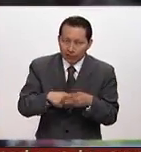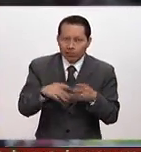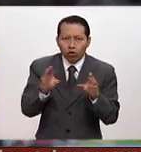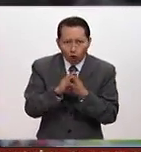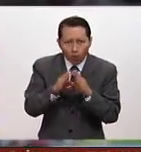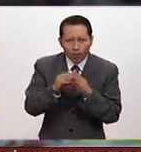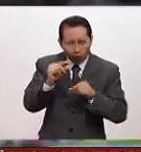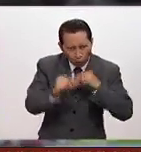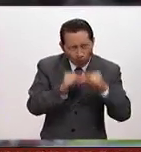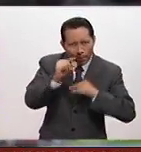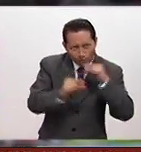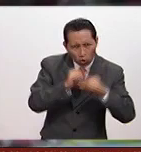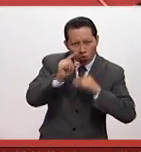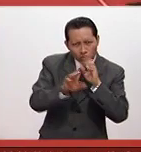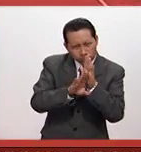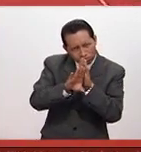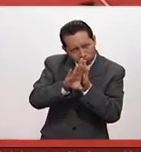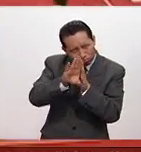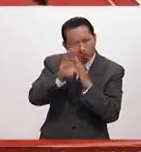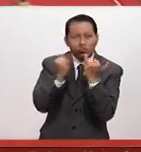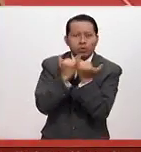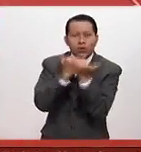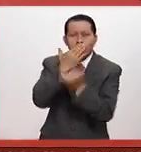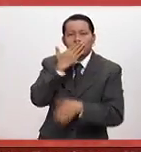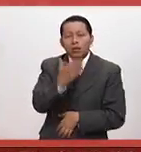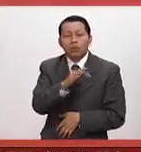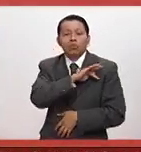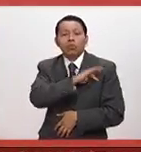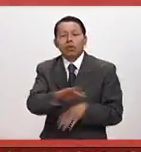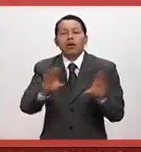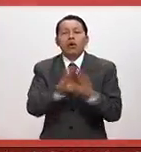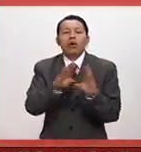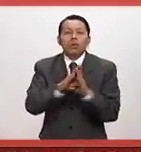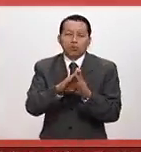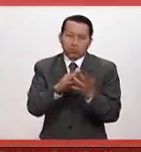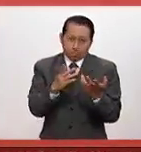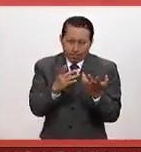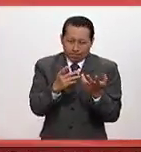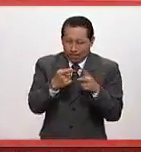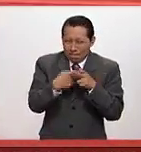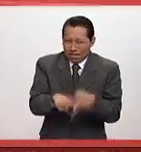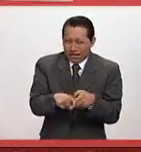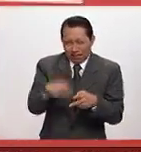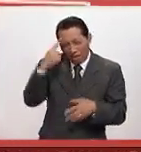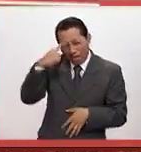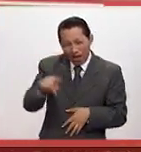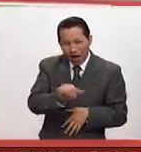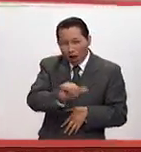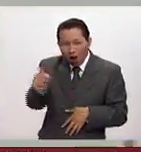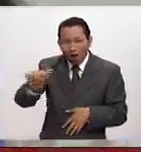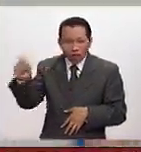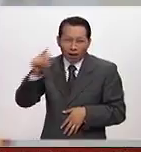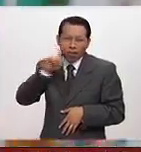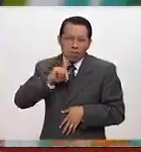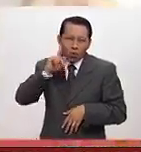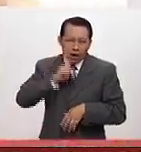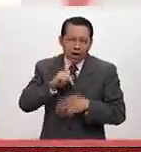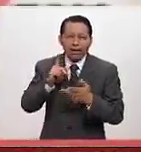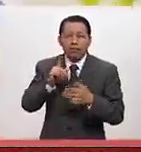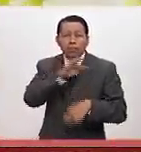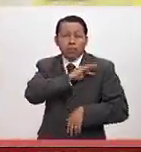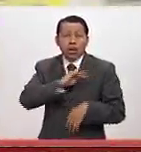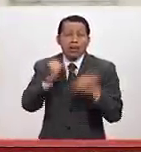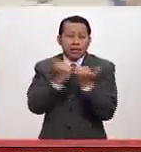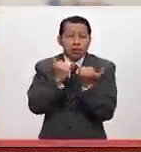despuntar algunas, pues habla de que puede ser la pionera para que otras gimnastas hagan